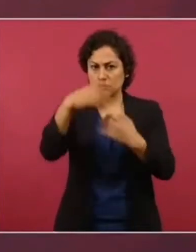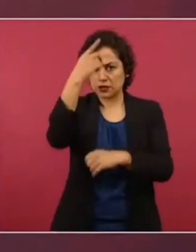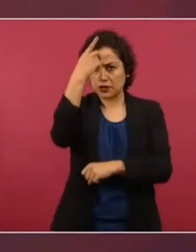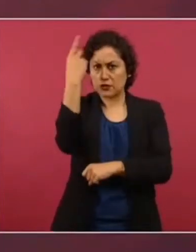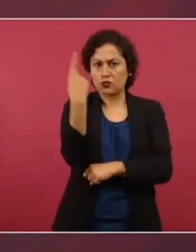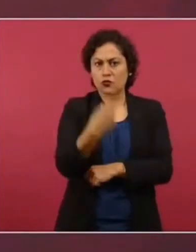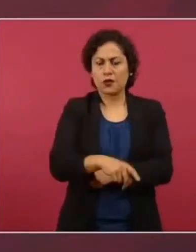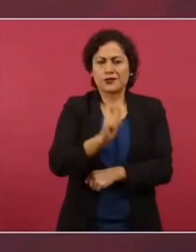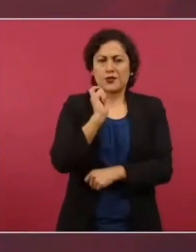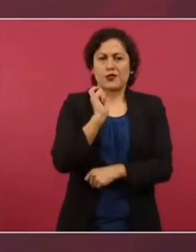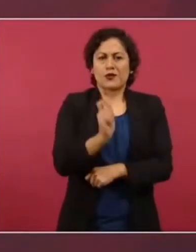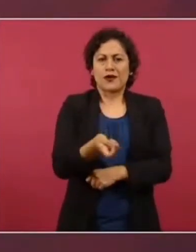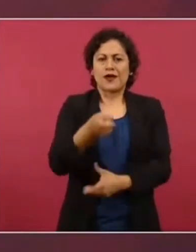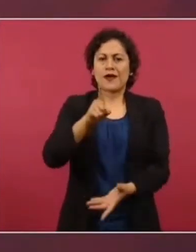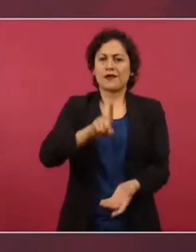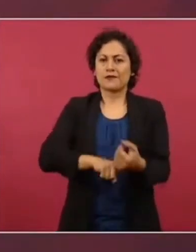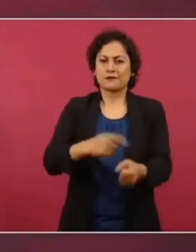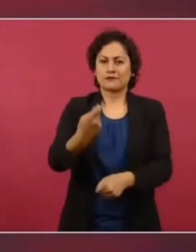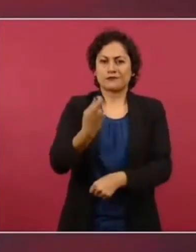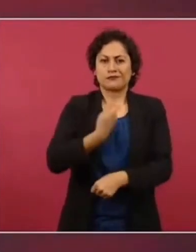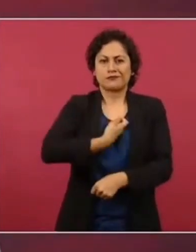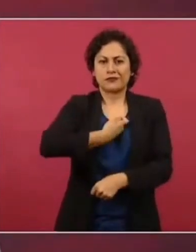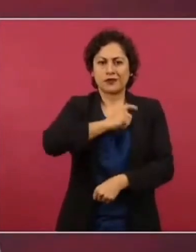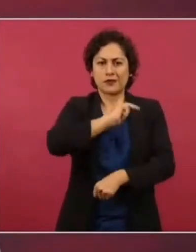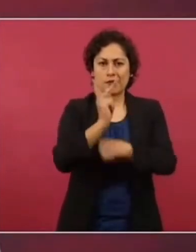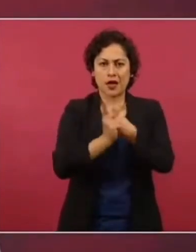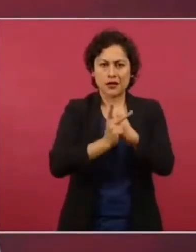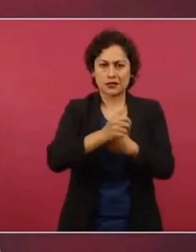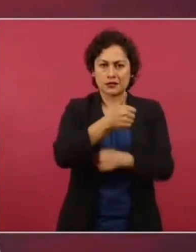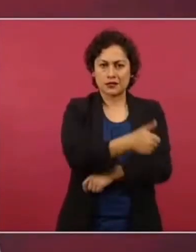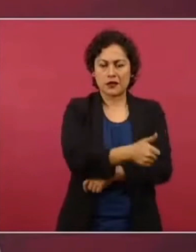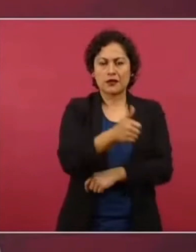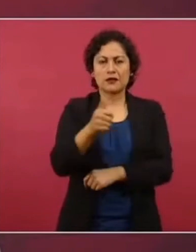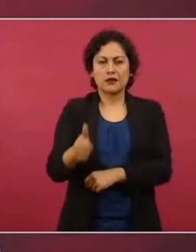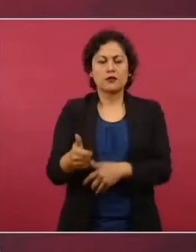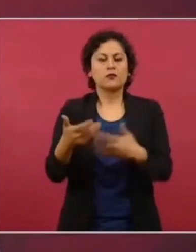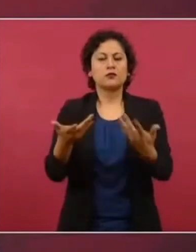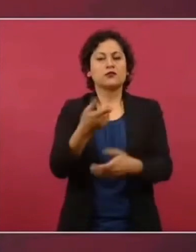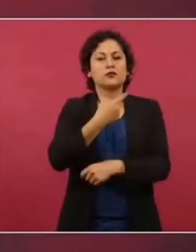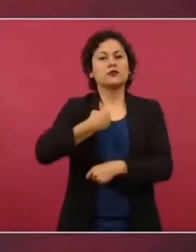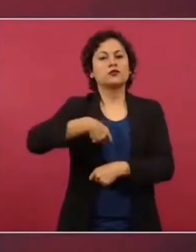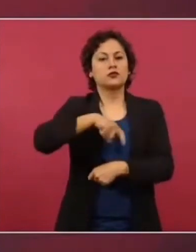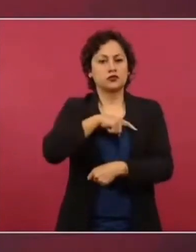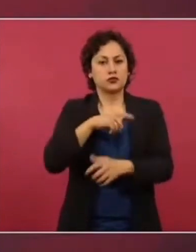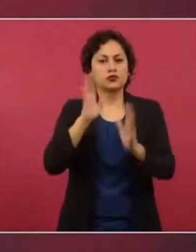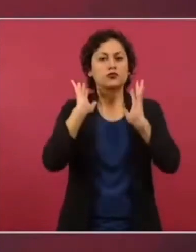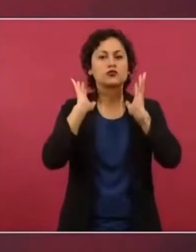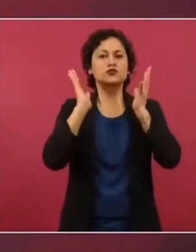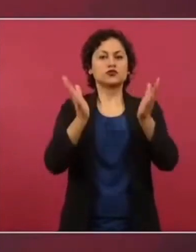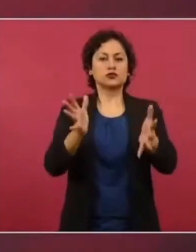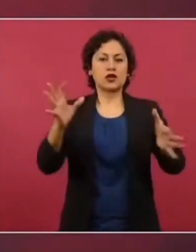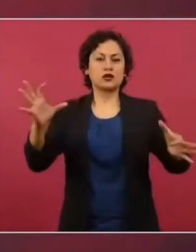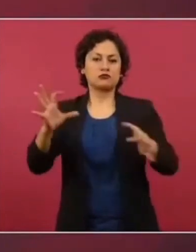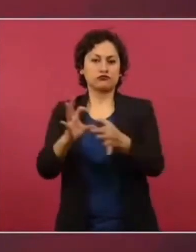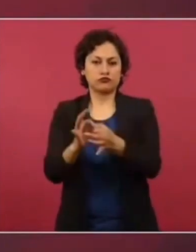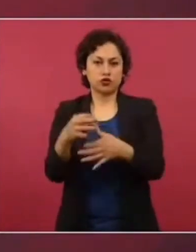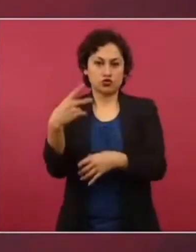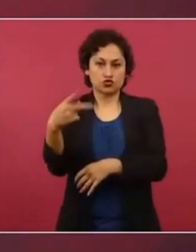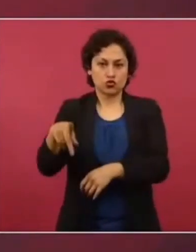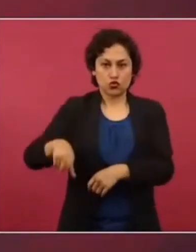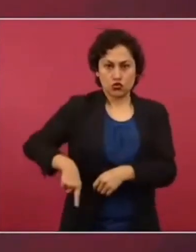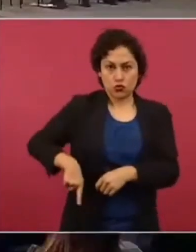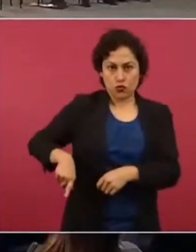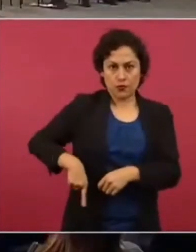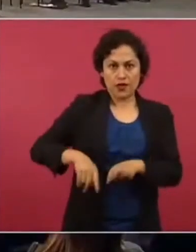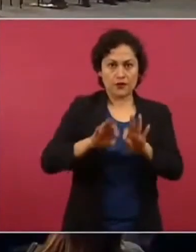de toda nación. Nos reconocemos perfectamente en el eslogan acuñado por su gobierno, mi patrimonio no